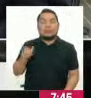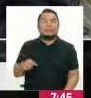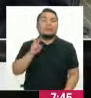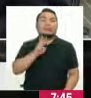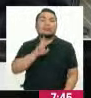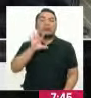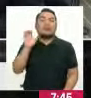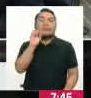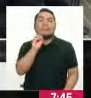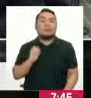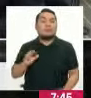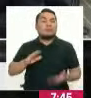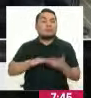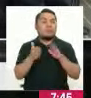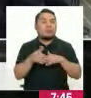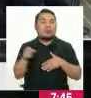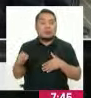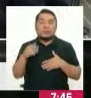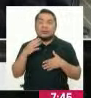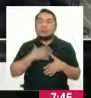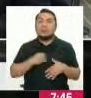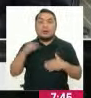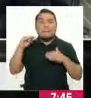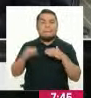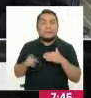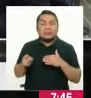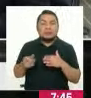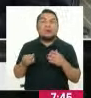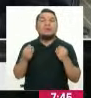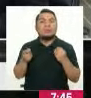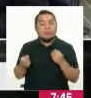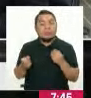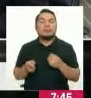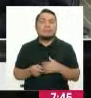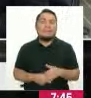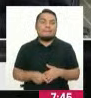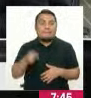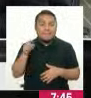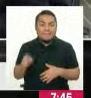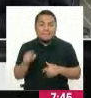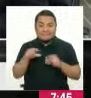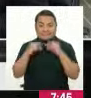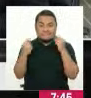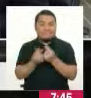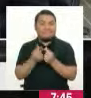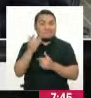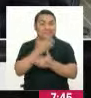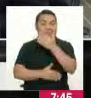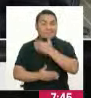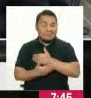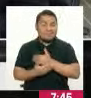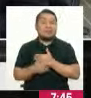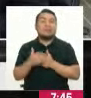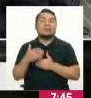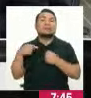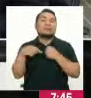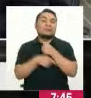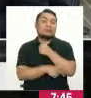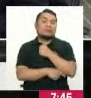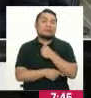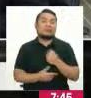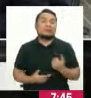29% de la población que estamos atendiendo. este grupo poblacional de menores de